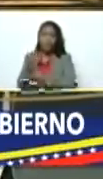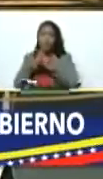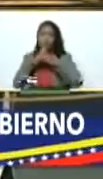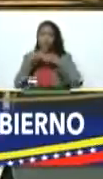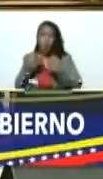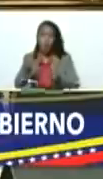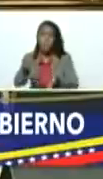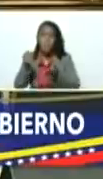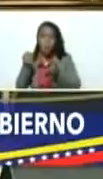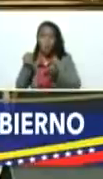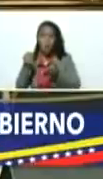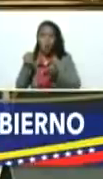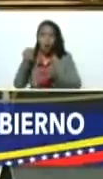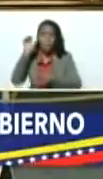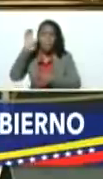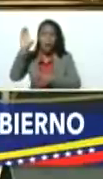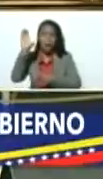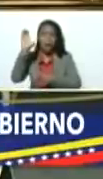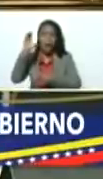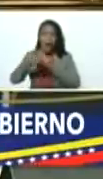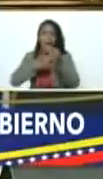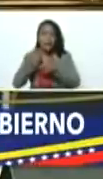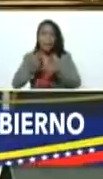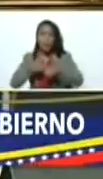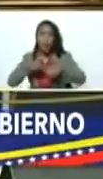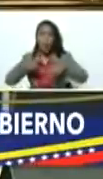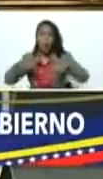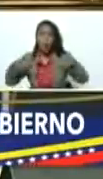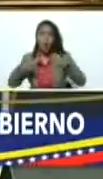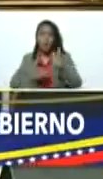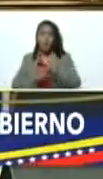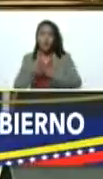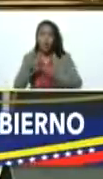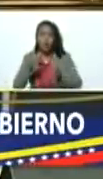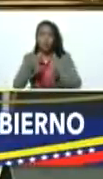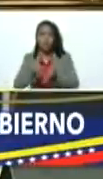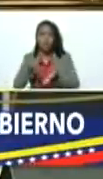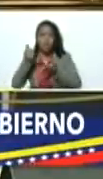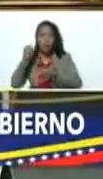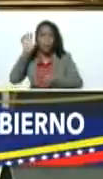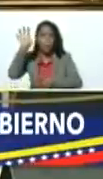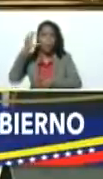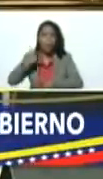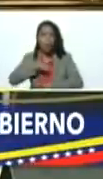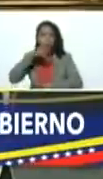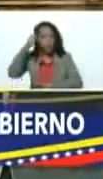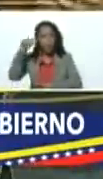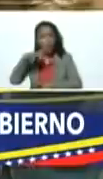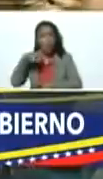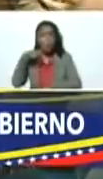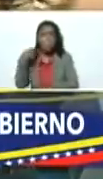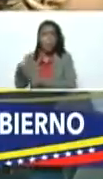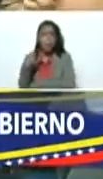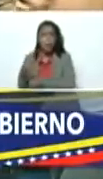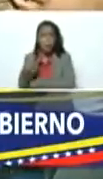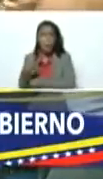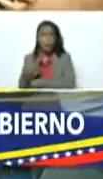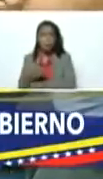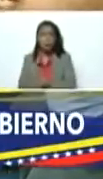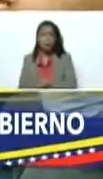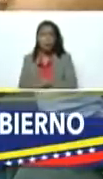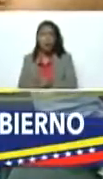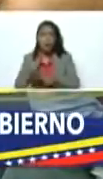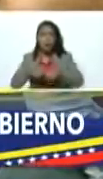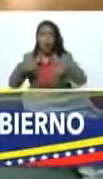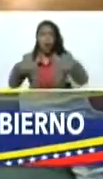los bonos de la patria y en incrementar los bonos de la patria para nuestro pueblo salarizarlo e